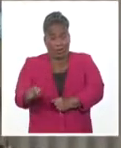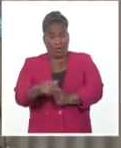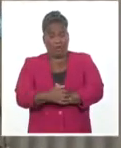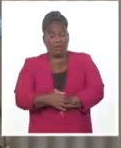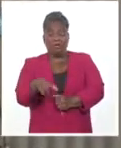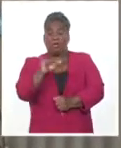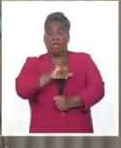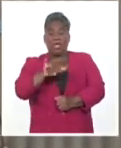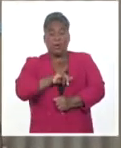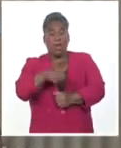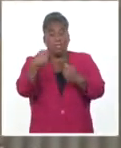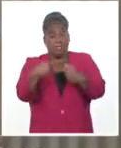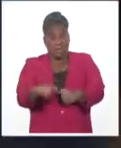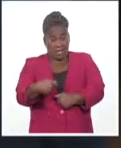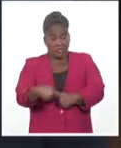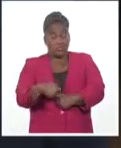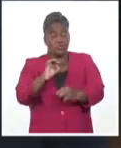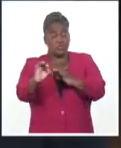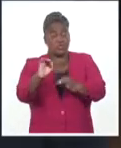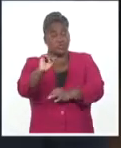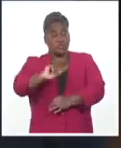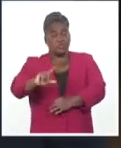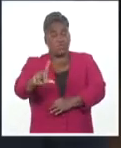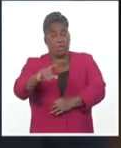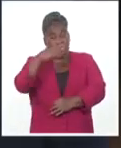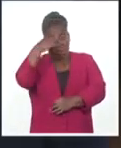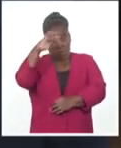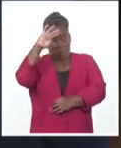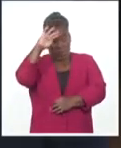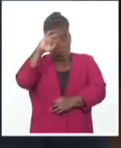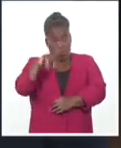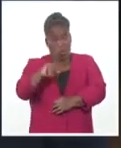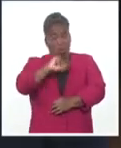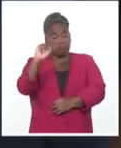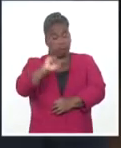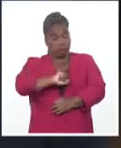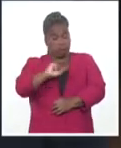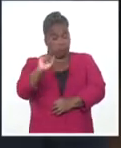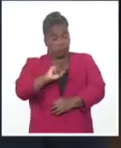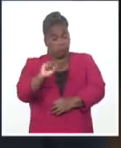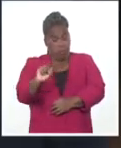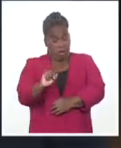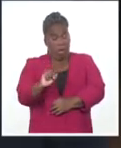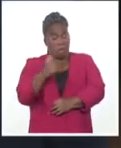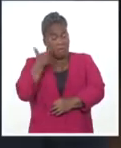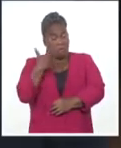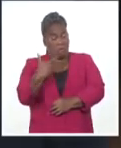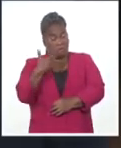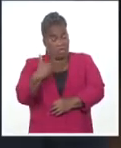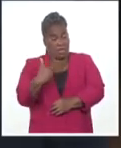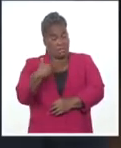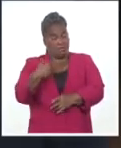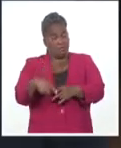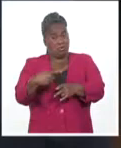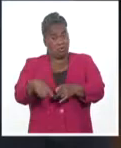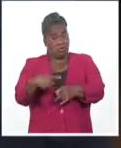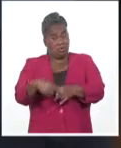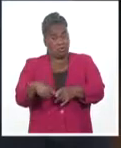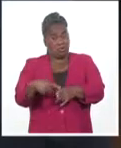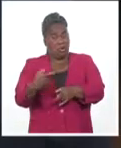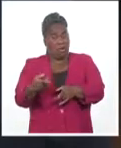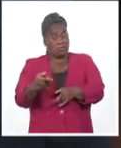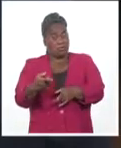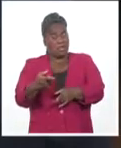también a los derechos de la seguridad social. Sobre Cuba logramos aspectos significativos de la actualidad laboral y de seguridad social, entre ellos cómo